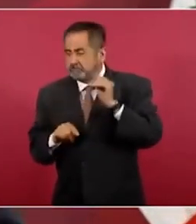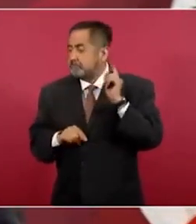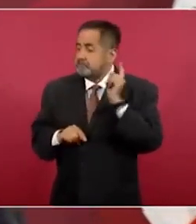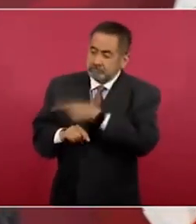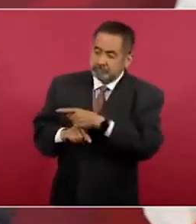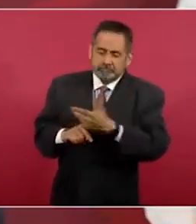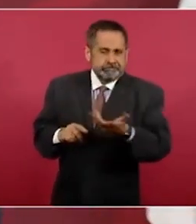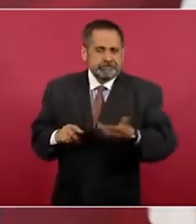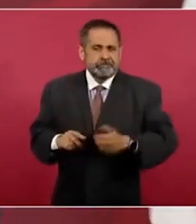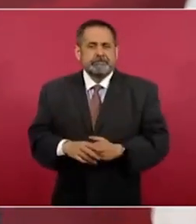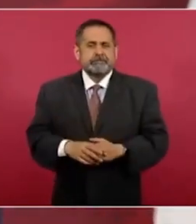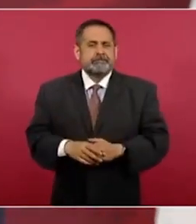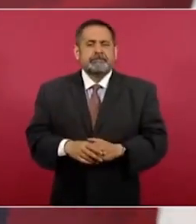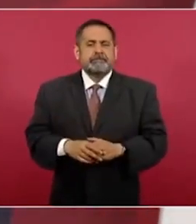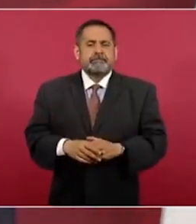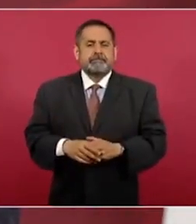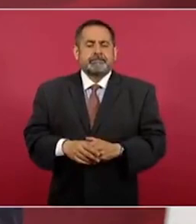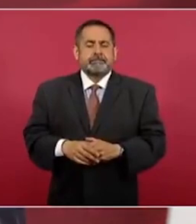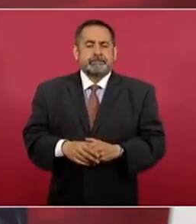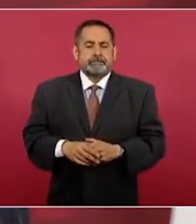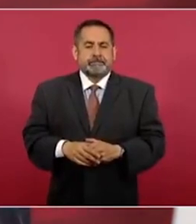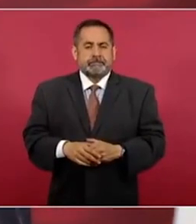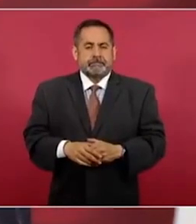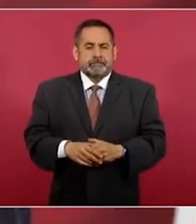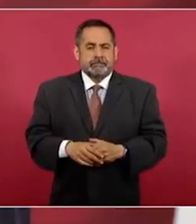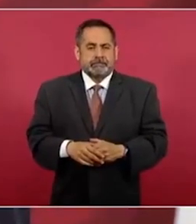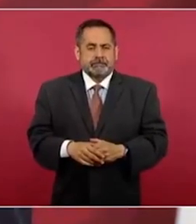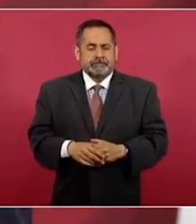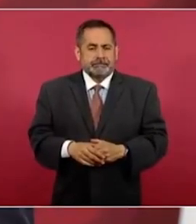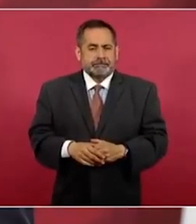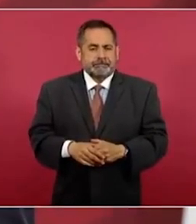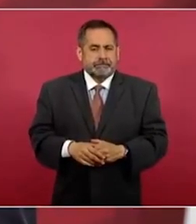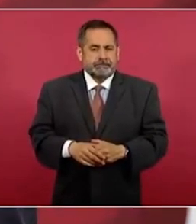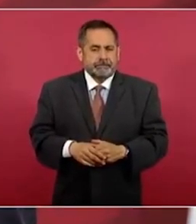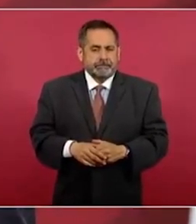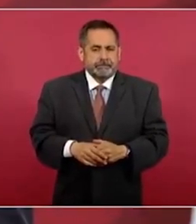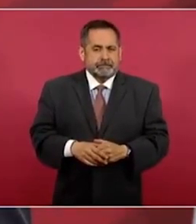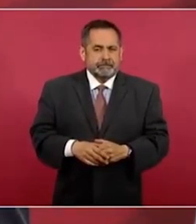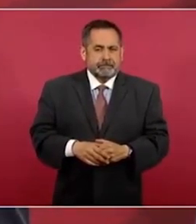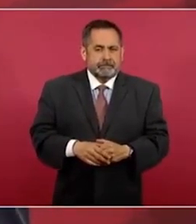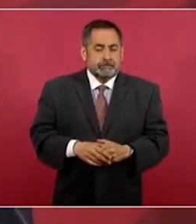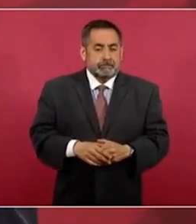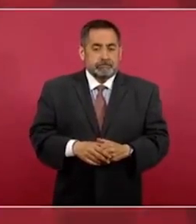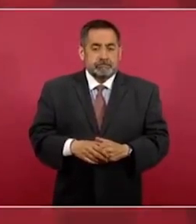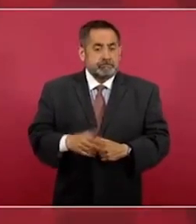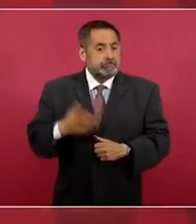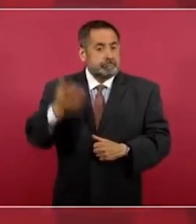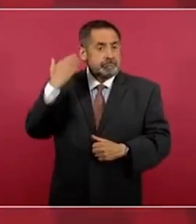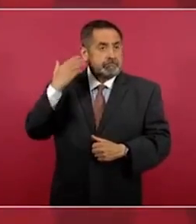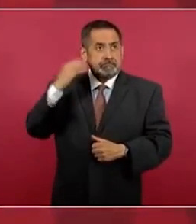algo nunca visto